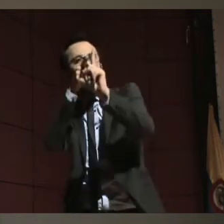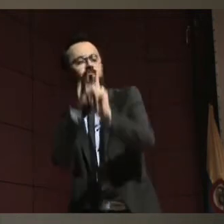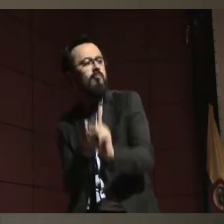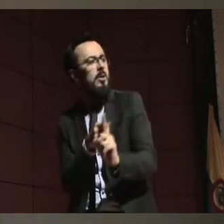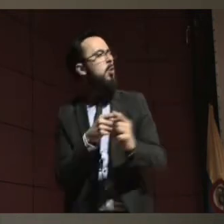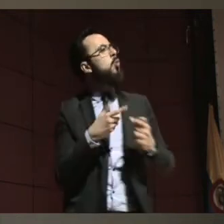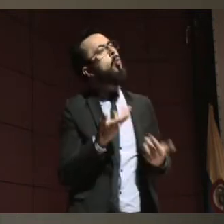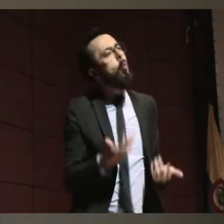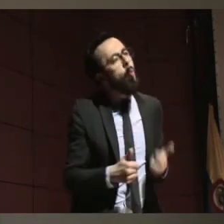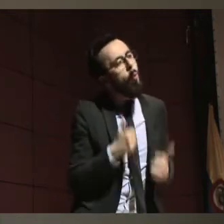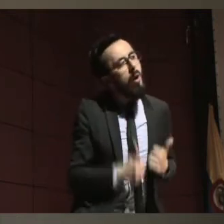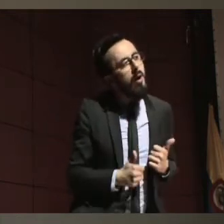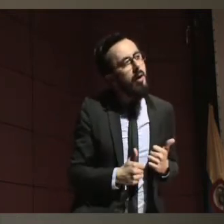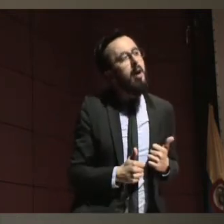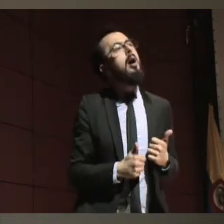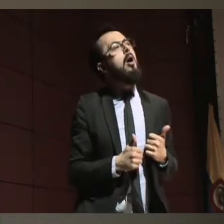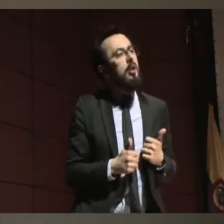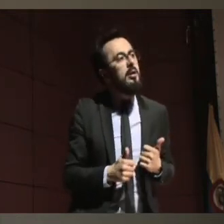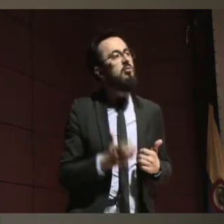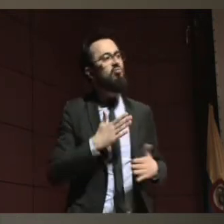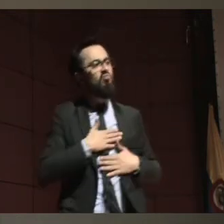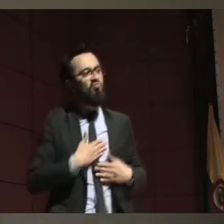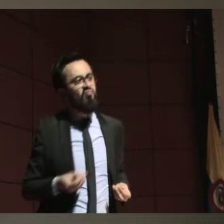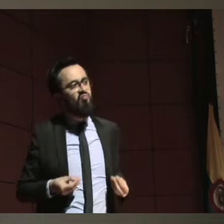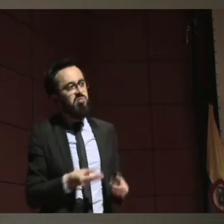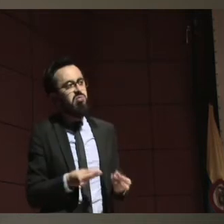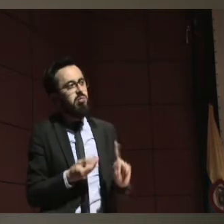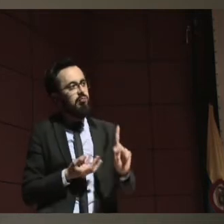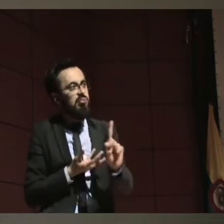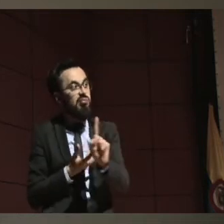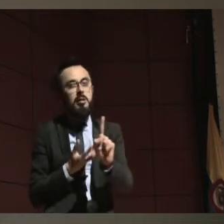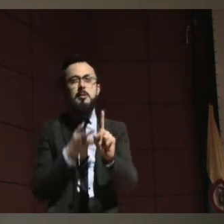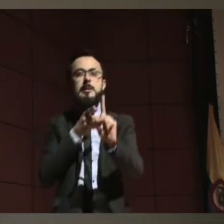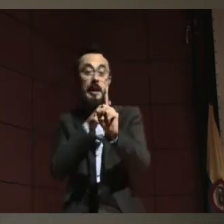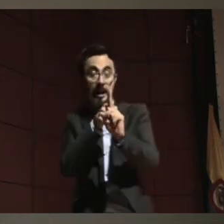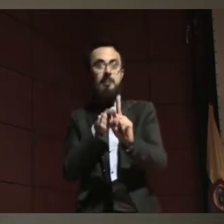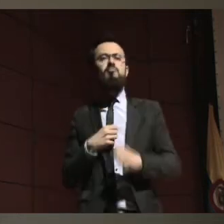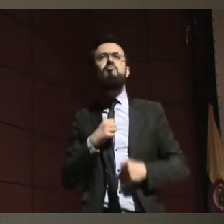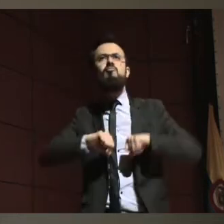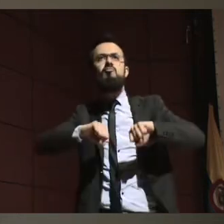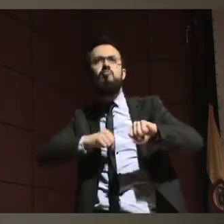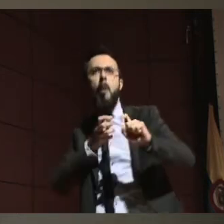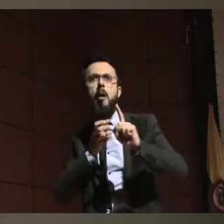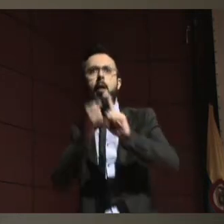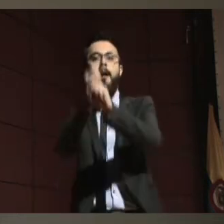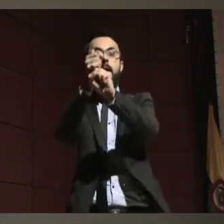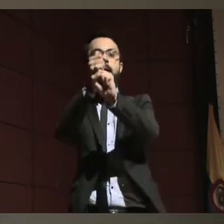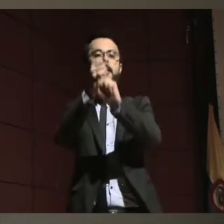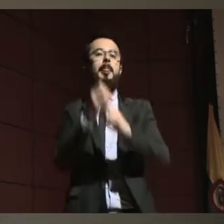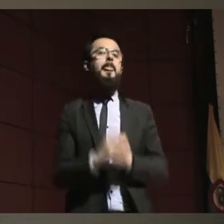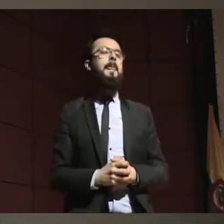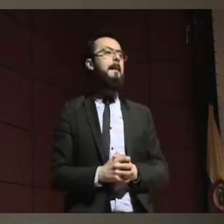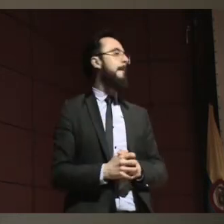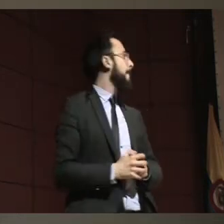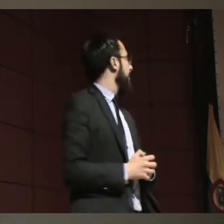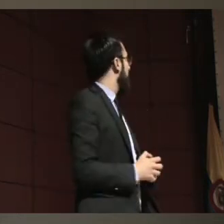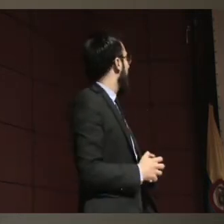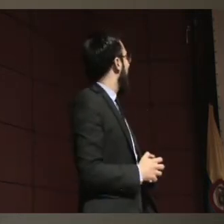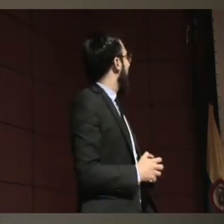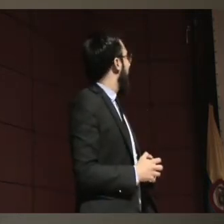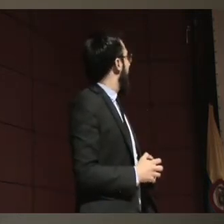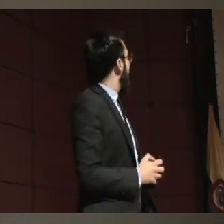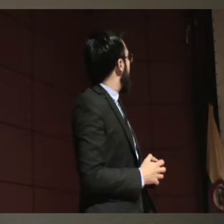del medio que estamos generando. Tomar una decisión no es un tema